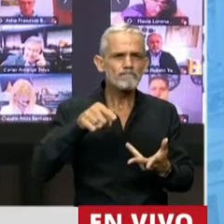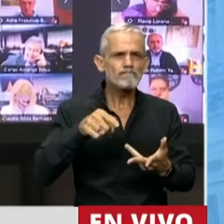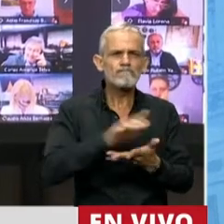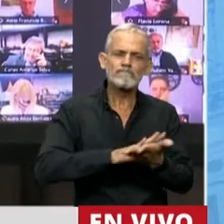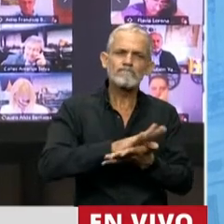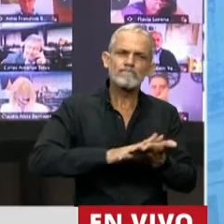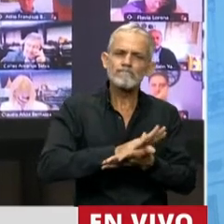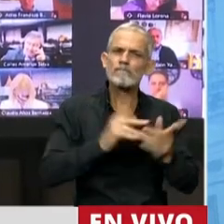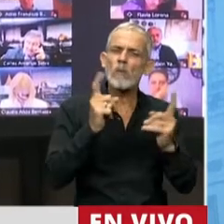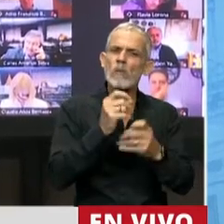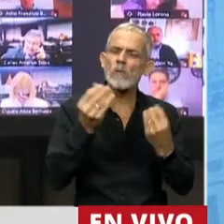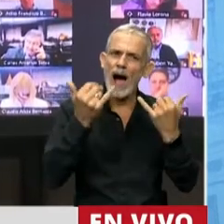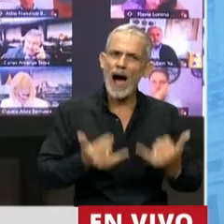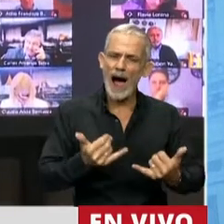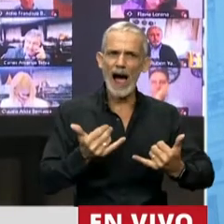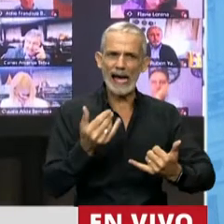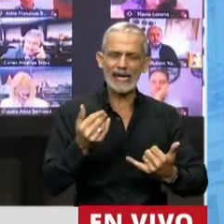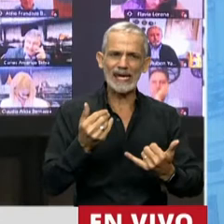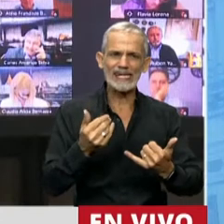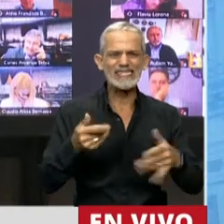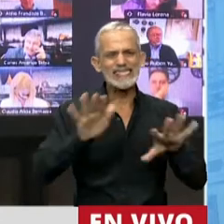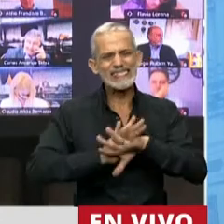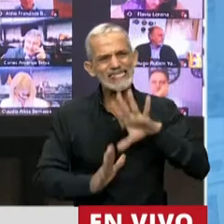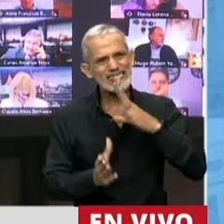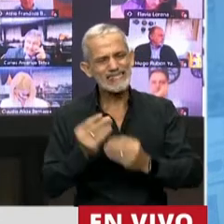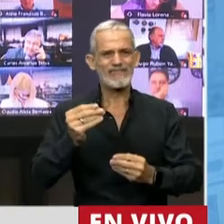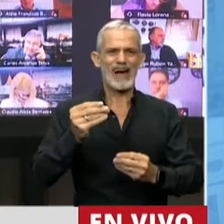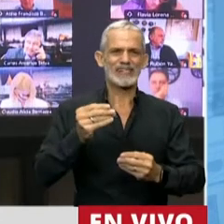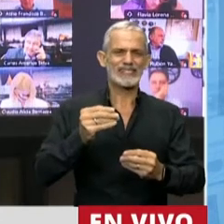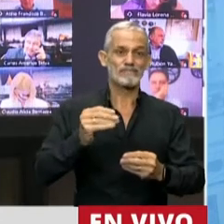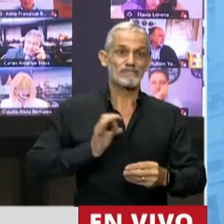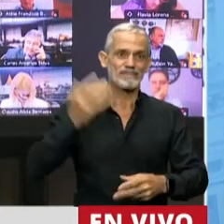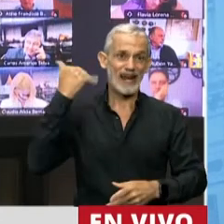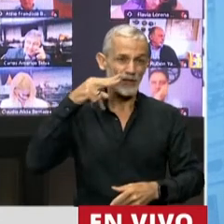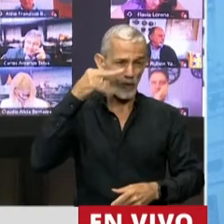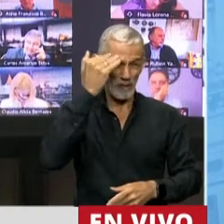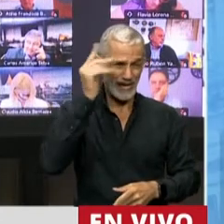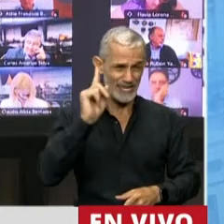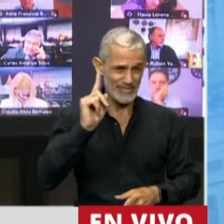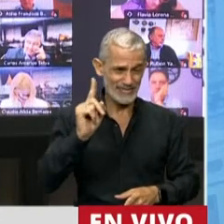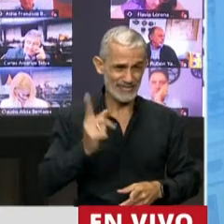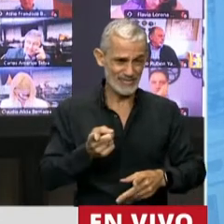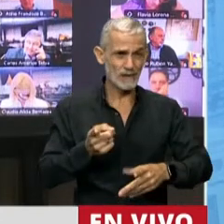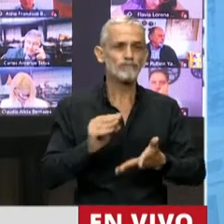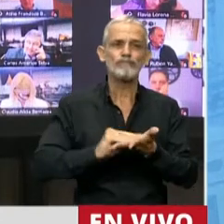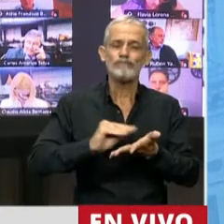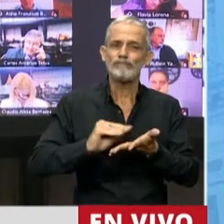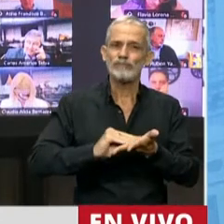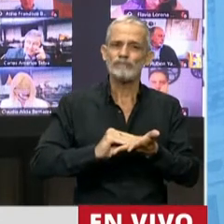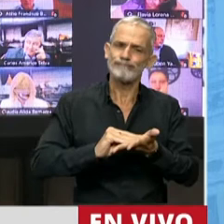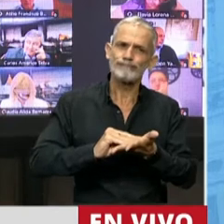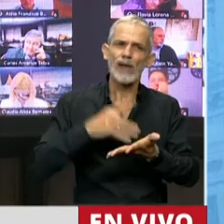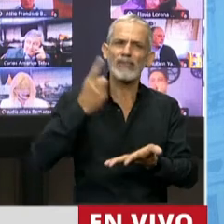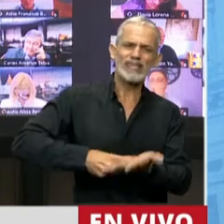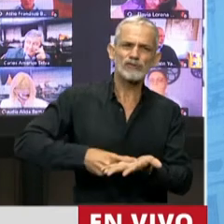situación que erróneamente el legislador en el año 2015 hizo tomando una